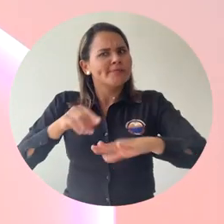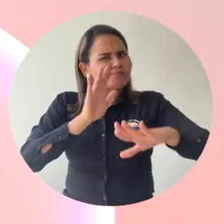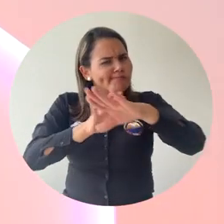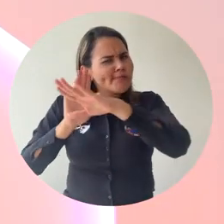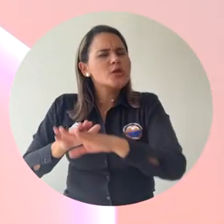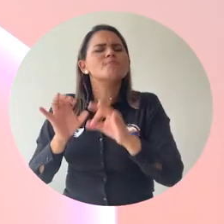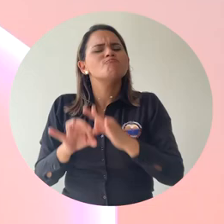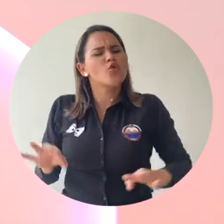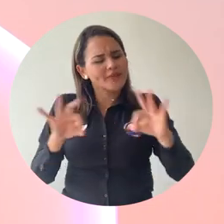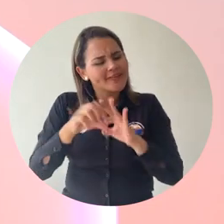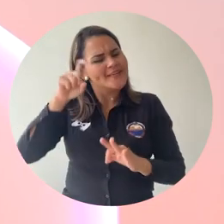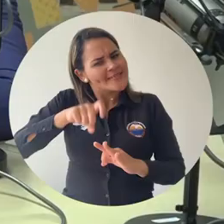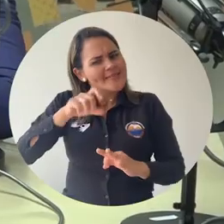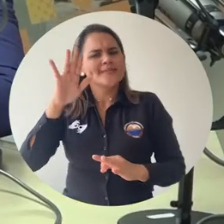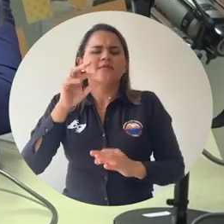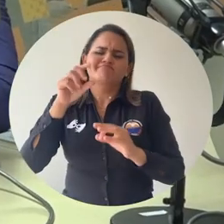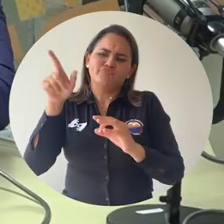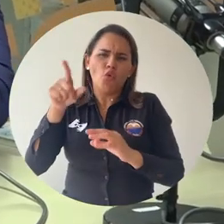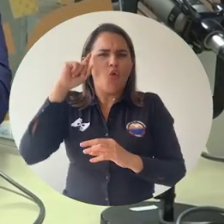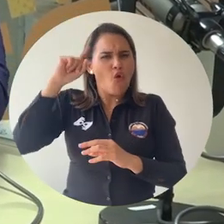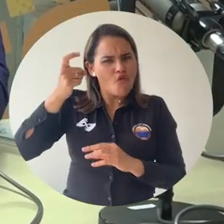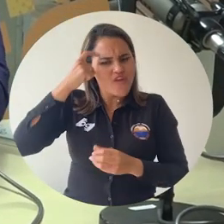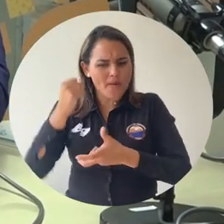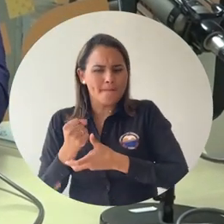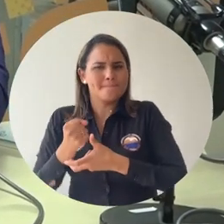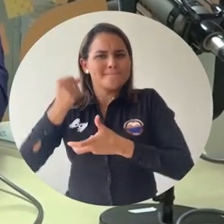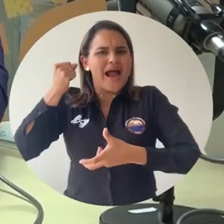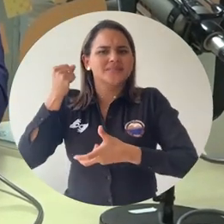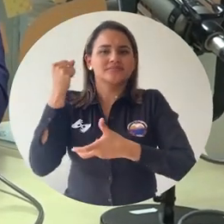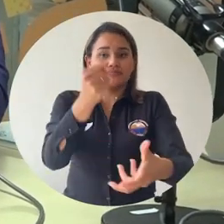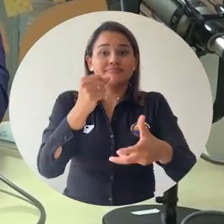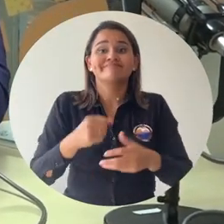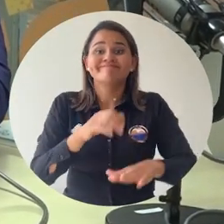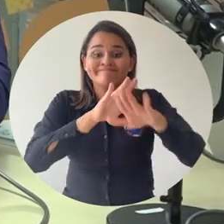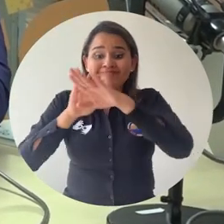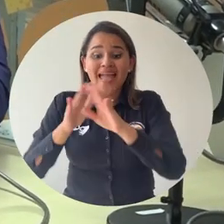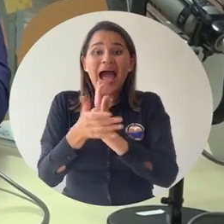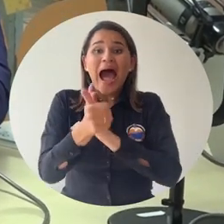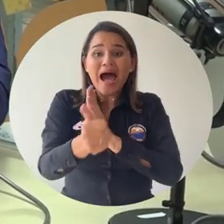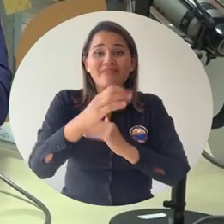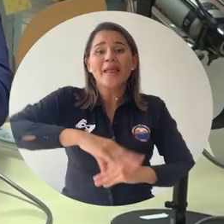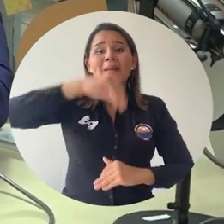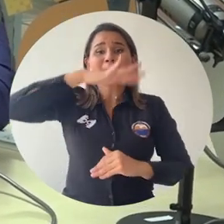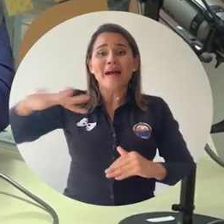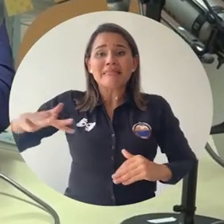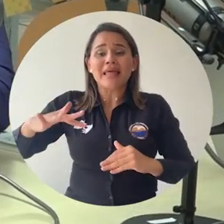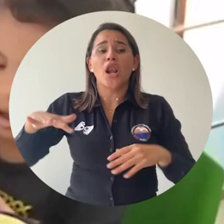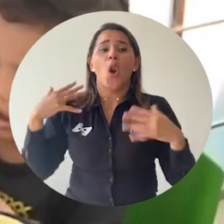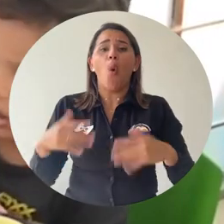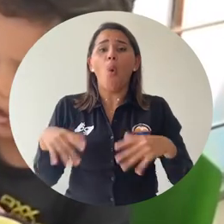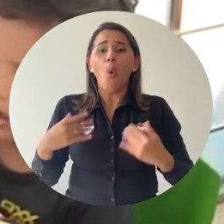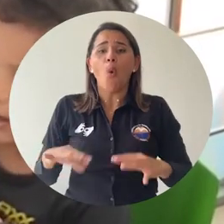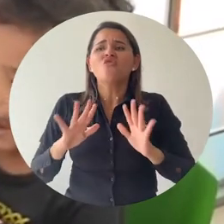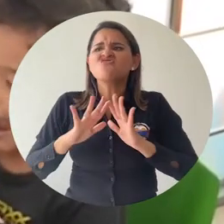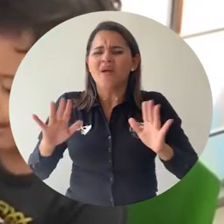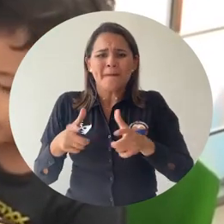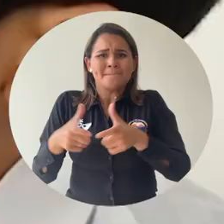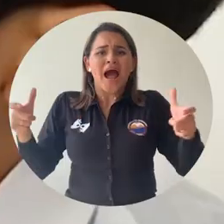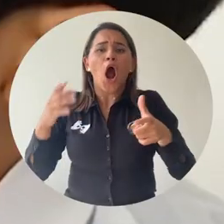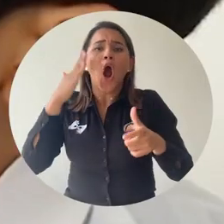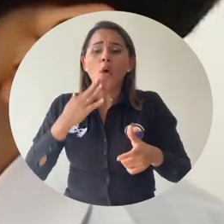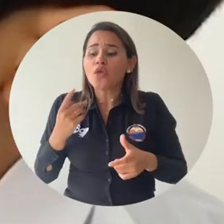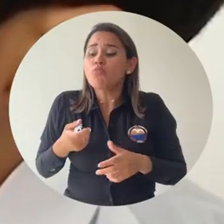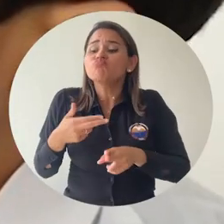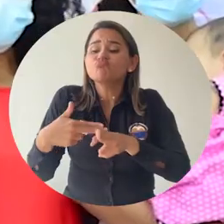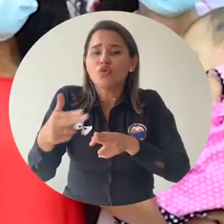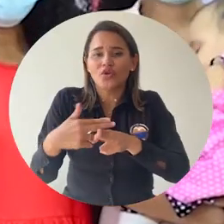las transferencias a Unimagdalena. Ya son 1.860 jóvenes, ya el programa empezó hace 5 años, ya este sábado tenemos los primeros 6 graduados. Todas